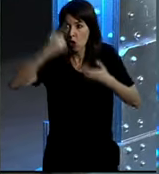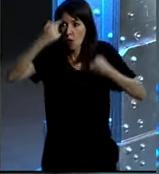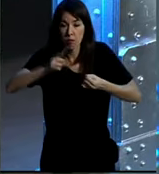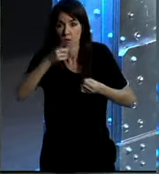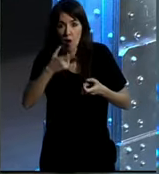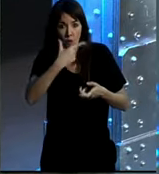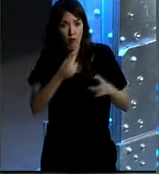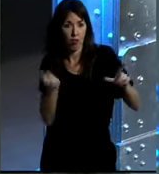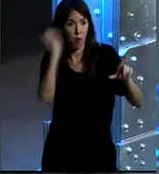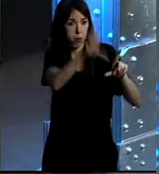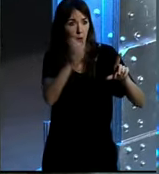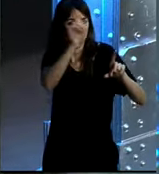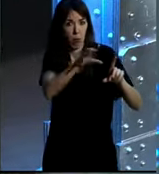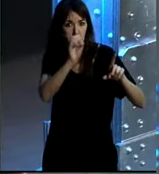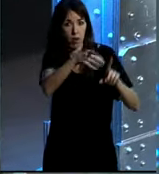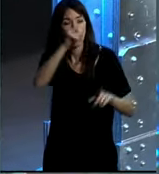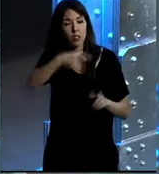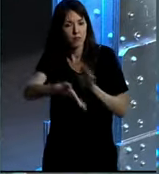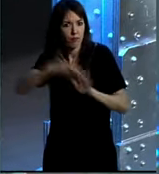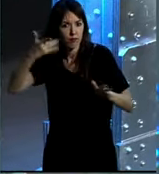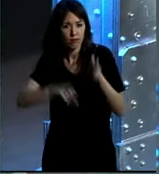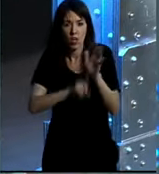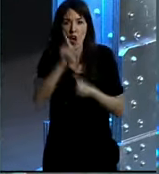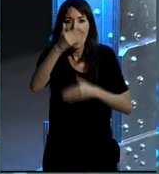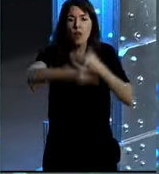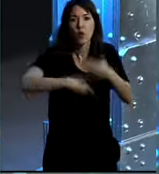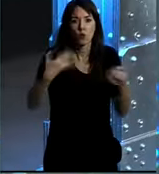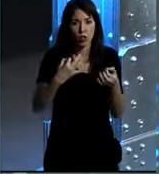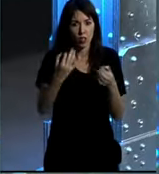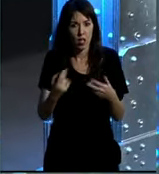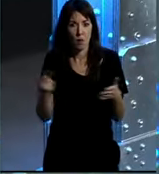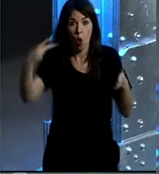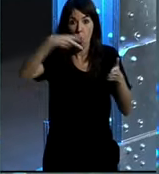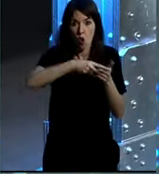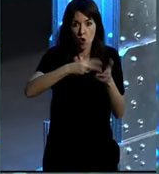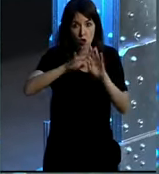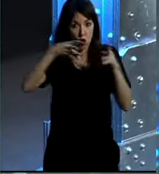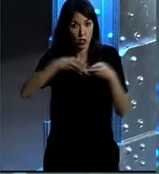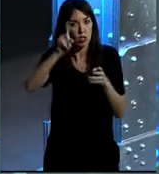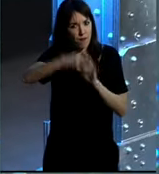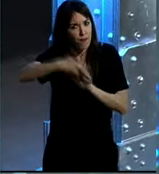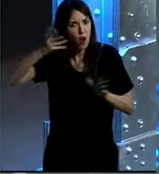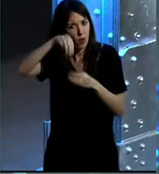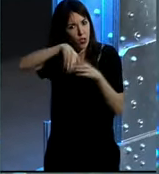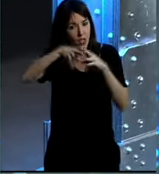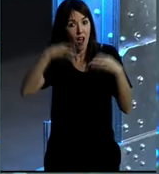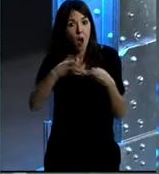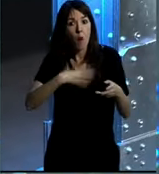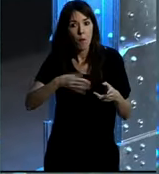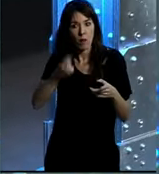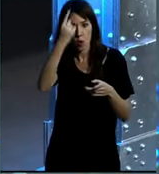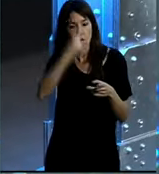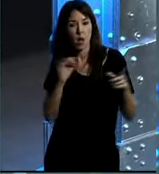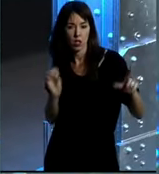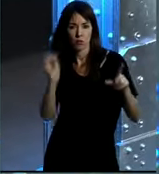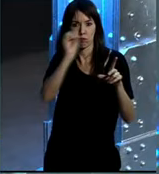sino también a la rápida evolución de las conexiones y de la velocidad en Internet que permite que esas imágenes